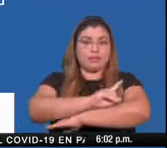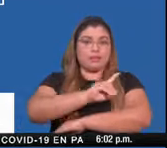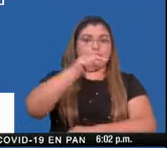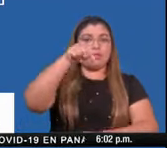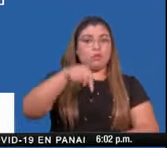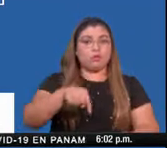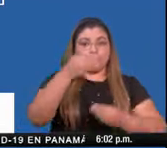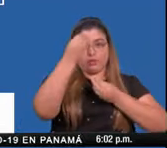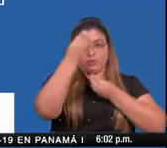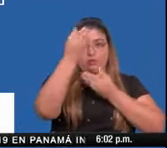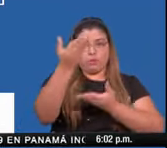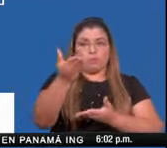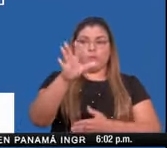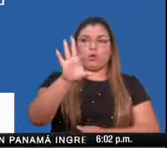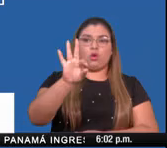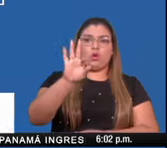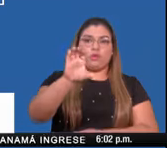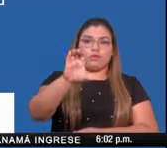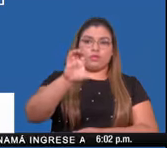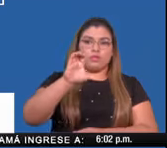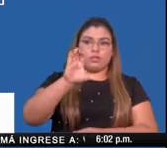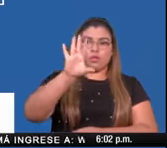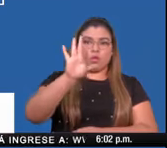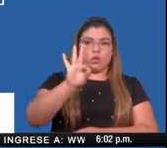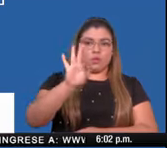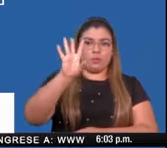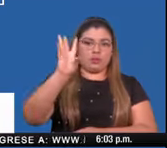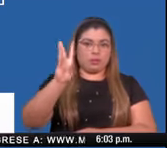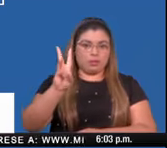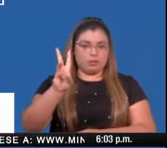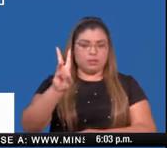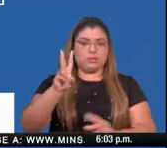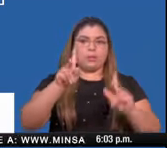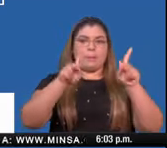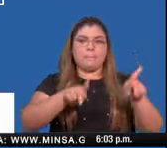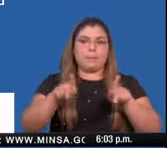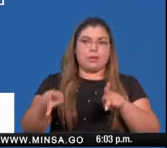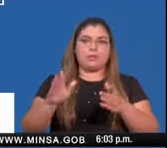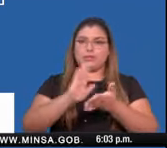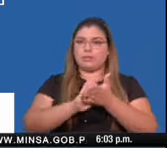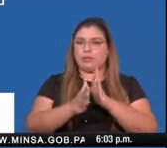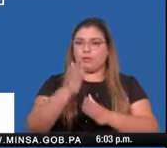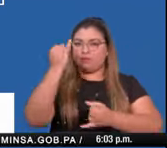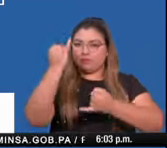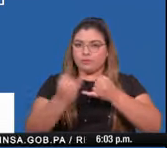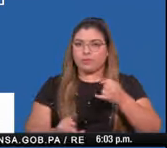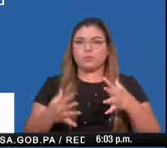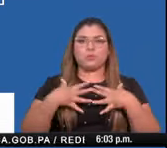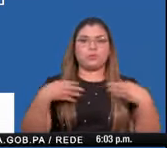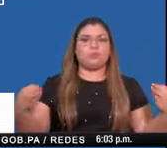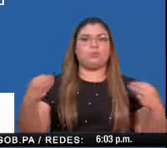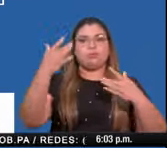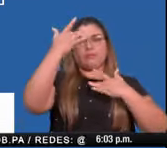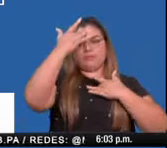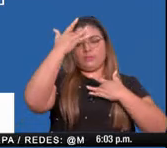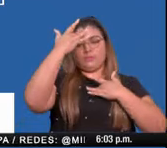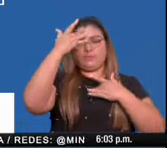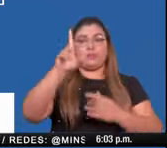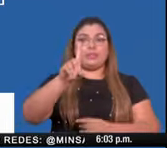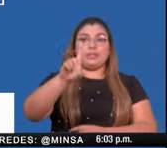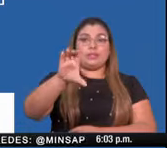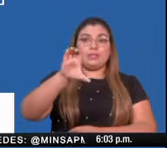reportando 996 nuevos recuperados y un total de